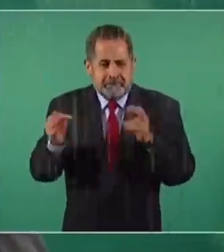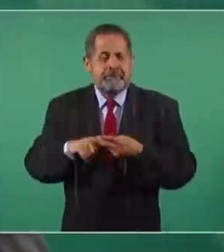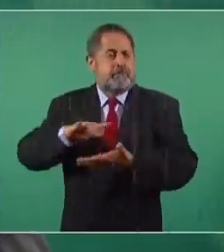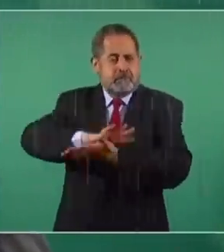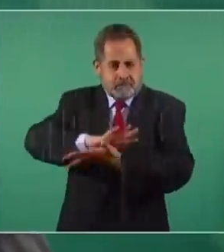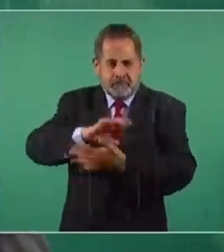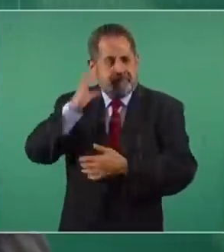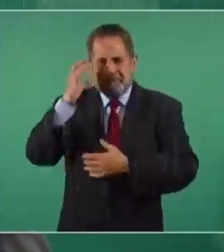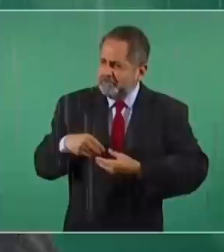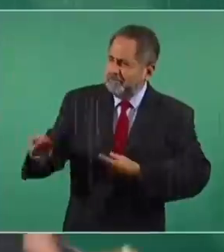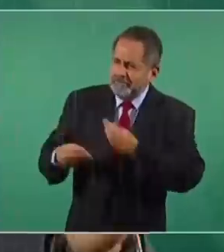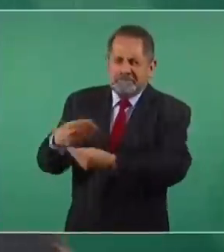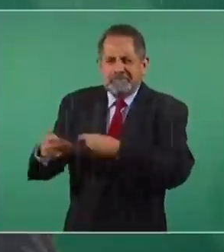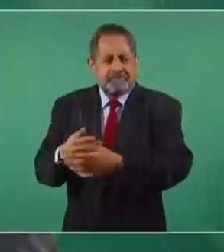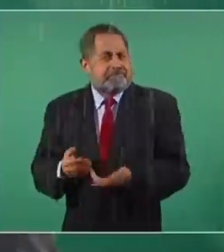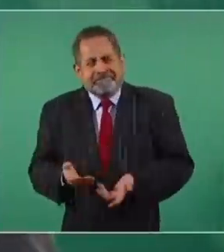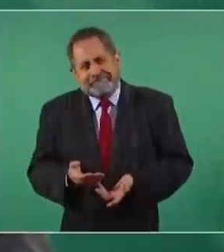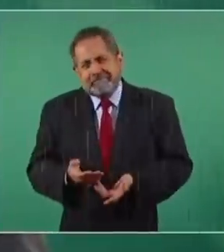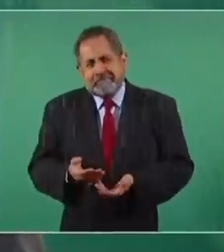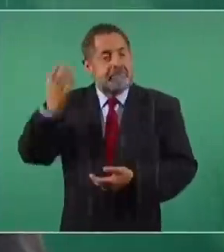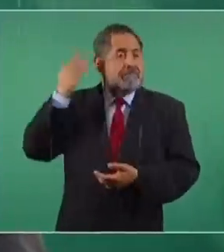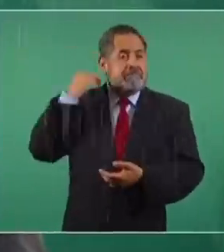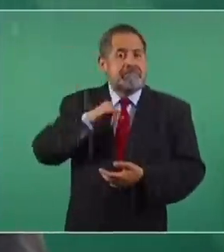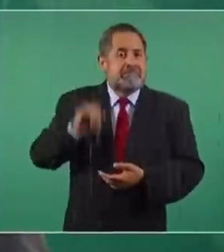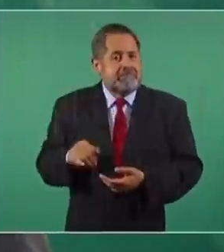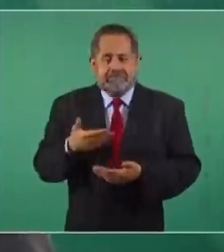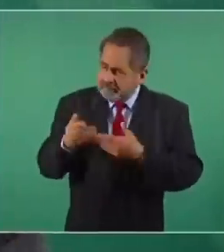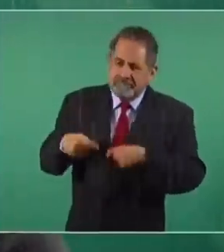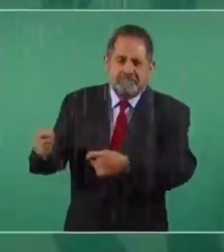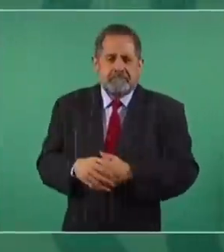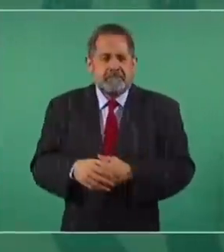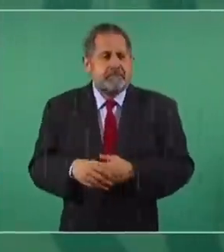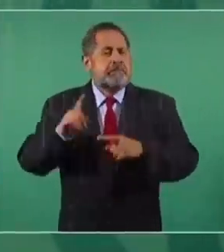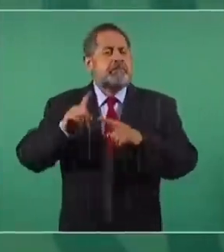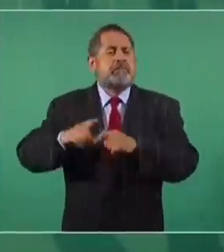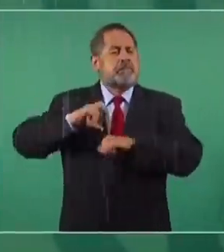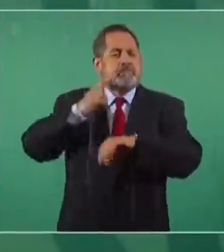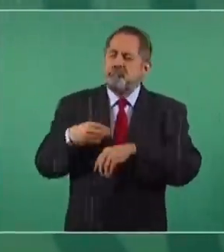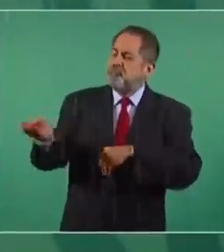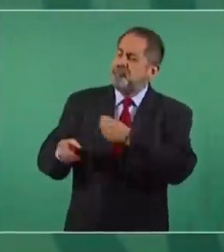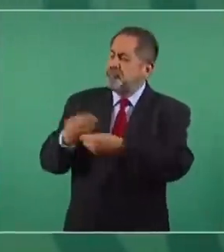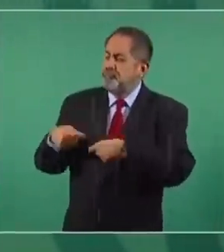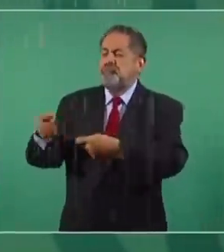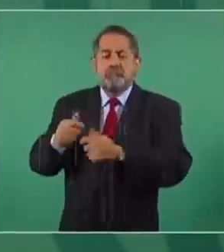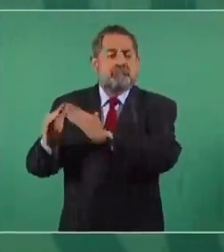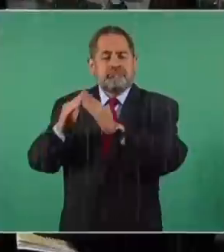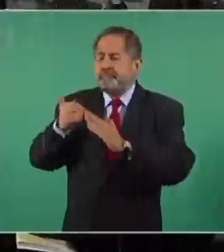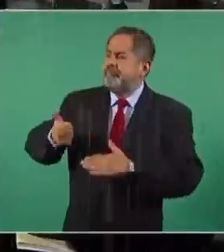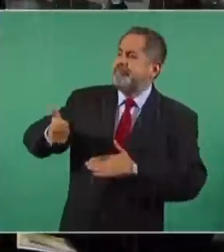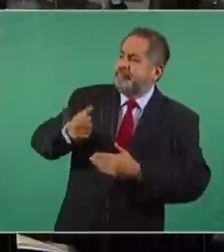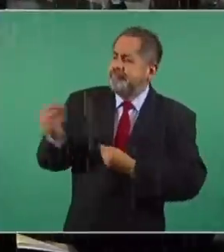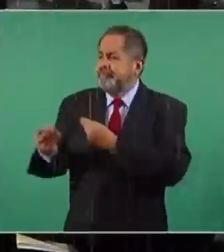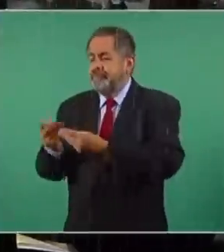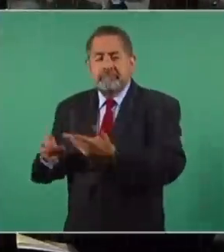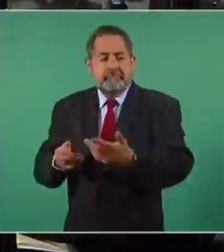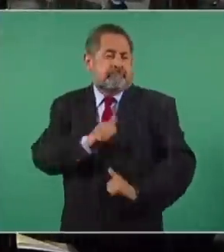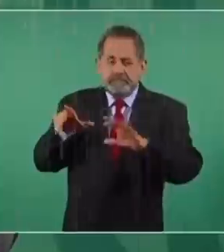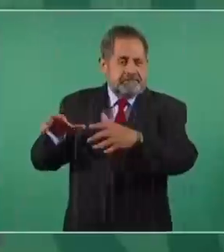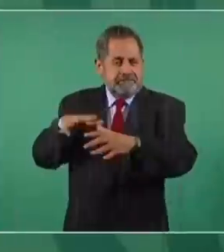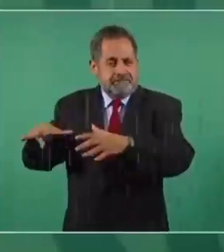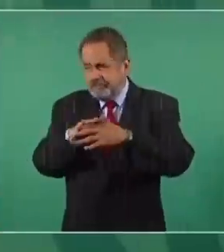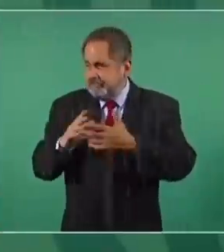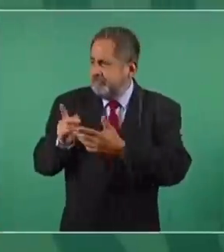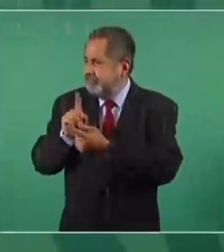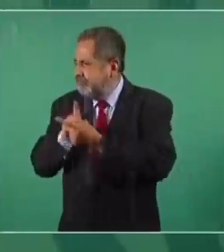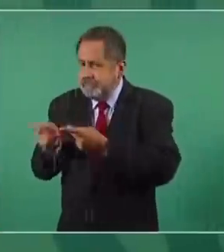colchones a la gente afectada por inundaciones. Jamás. ¿Quién maneja esto? ¿Quién entrega casa por casa estos bienes? El ejército y la